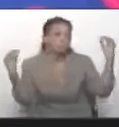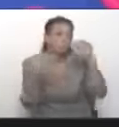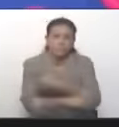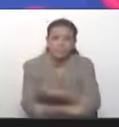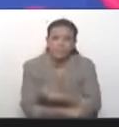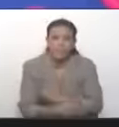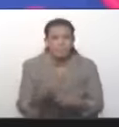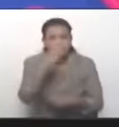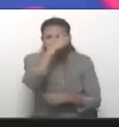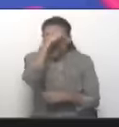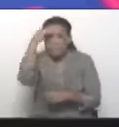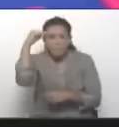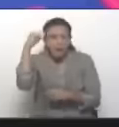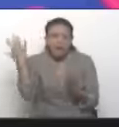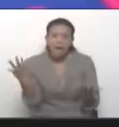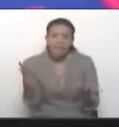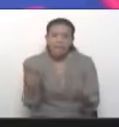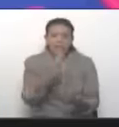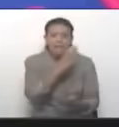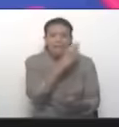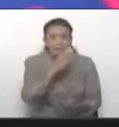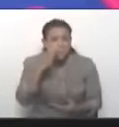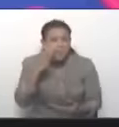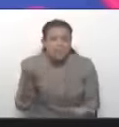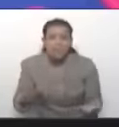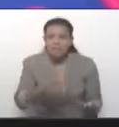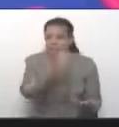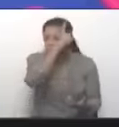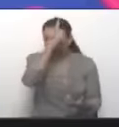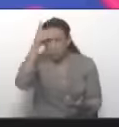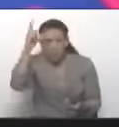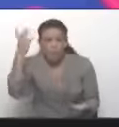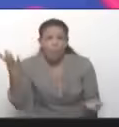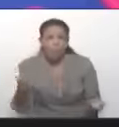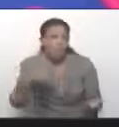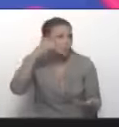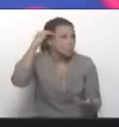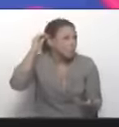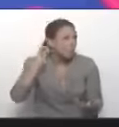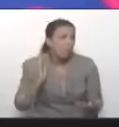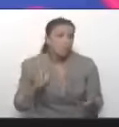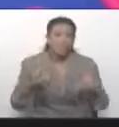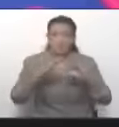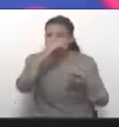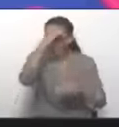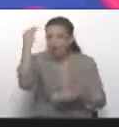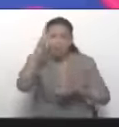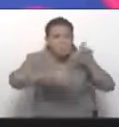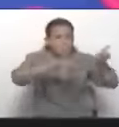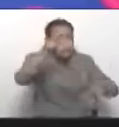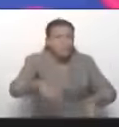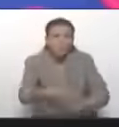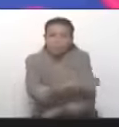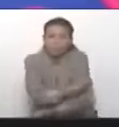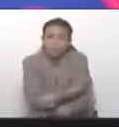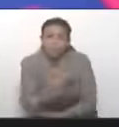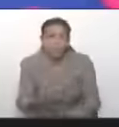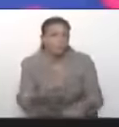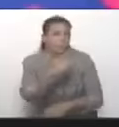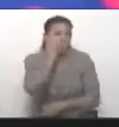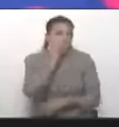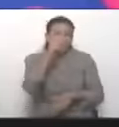basta de Julio Borges, basta de Capriles Radosky, ya basta de La Machado, ya basta de Leopoldo López, ya basta de Guarimbero, de